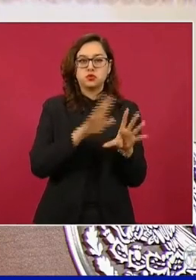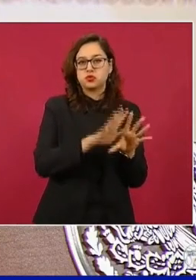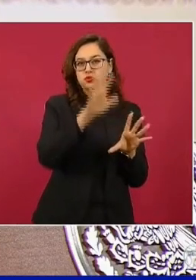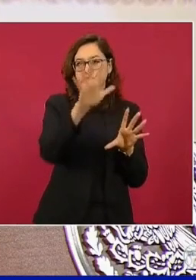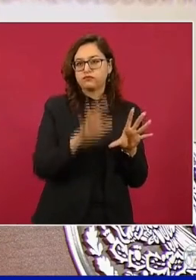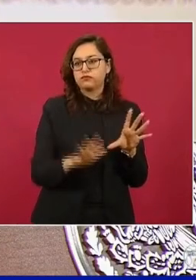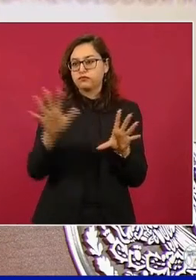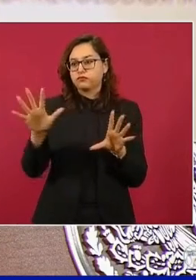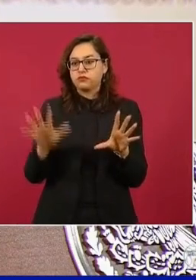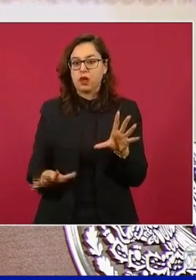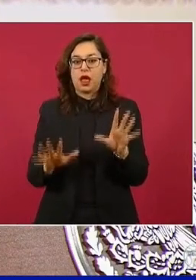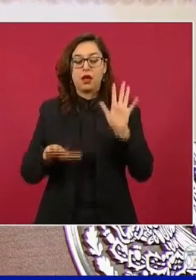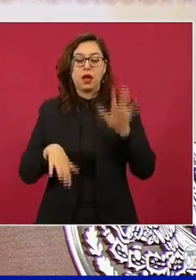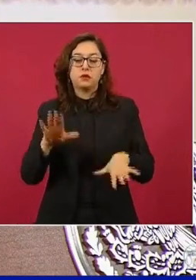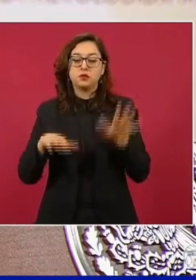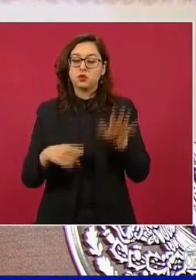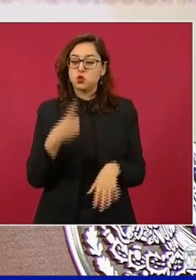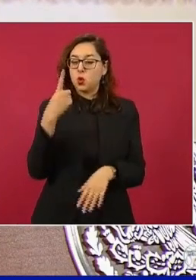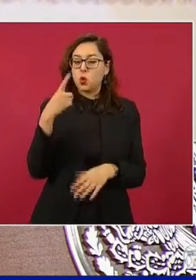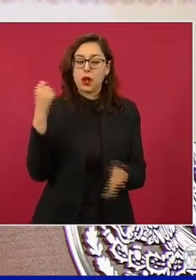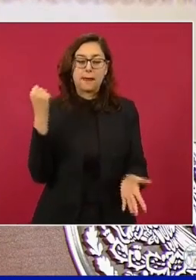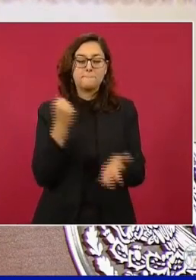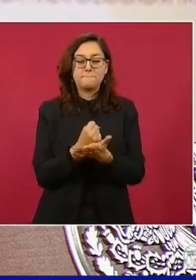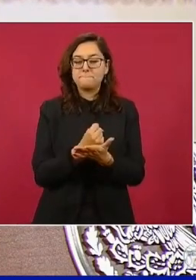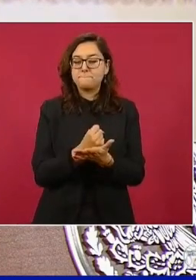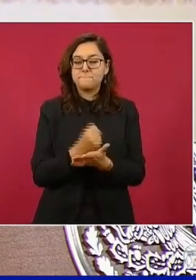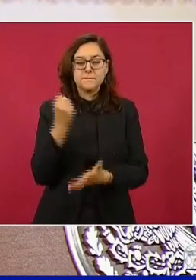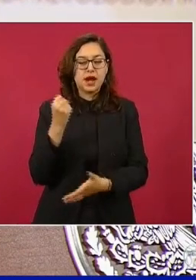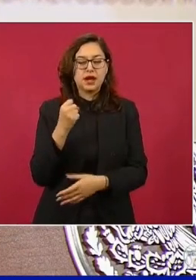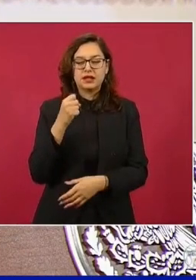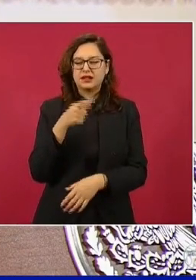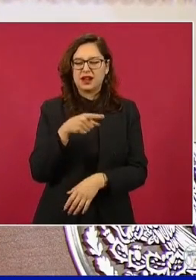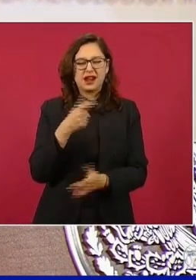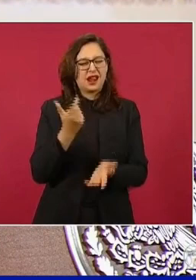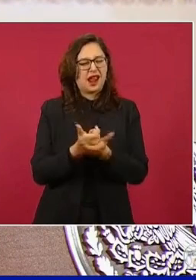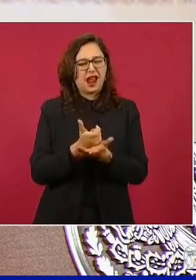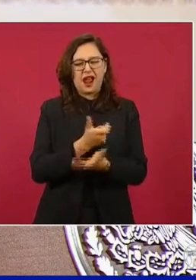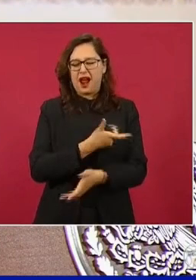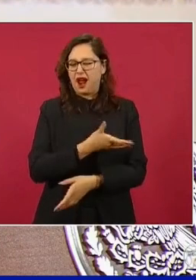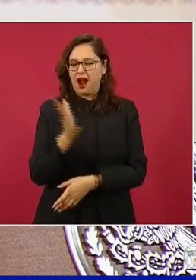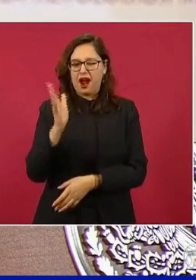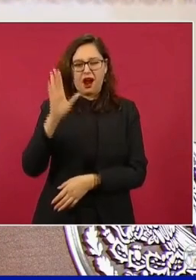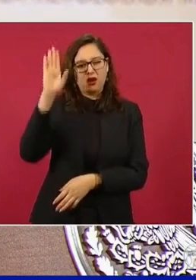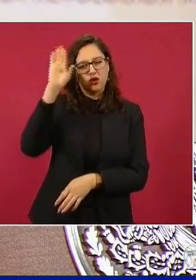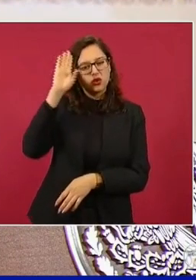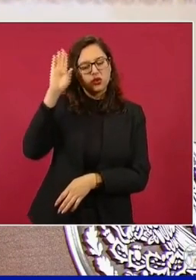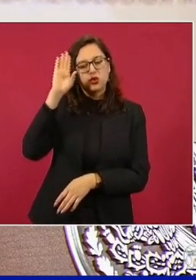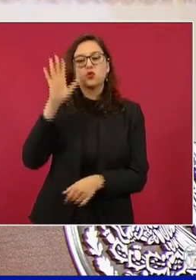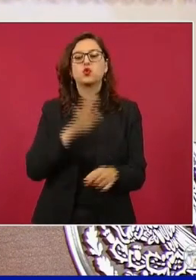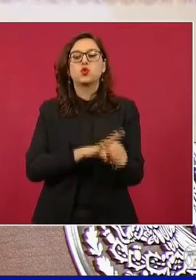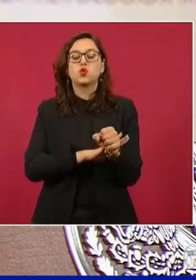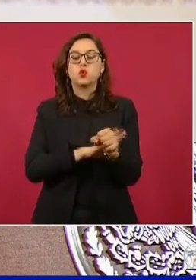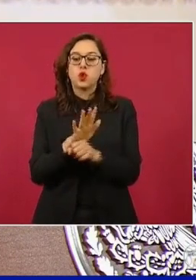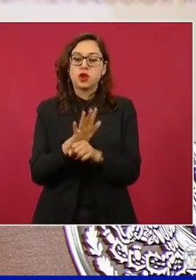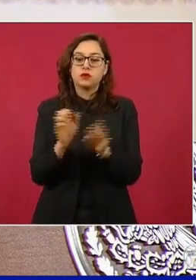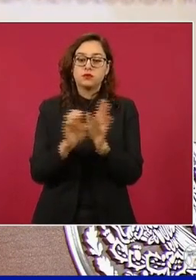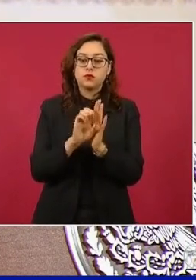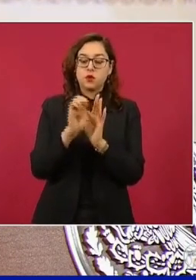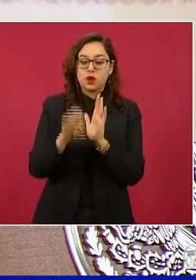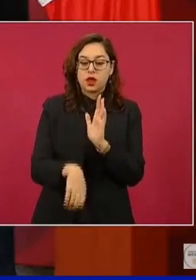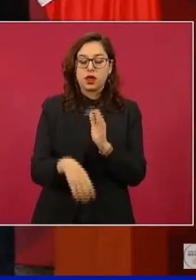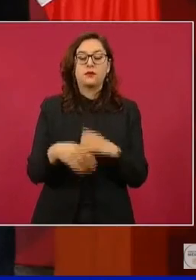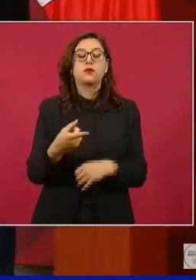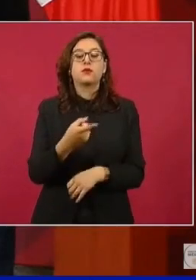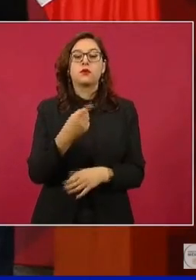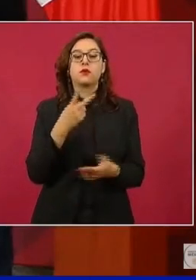estación de servicio en particular que tiene el margen más alto y el precio más alto. En este caso, para la gasolina regular es